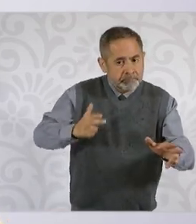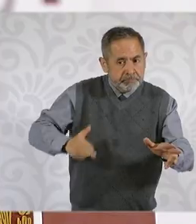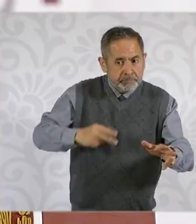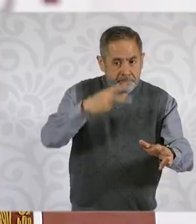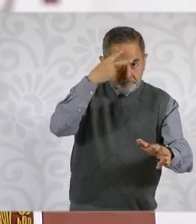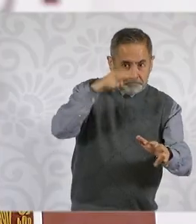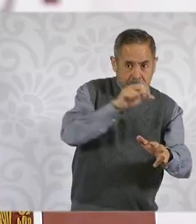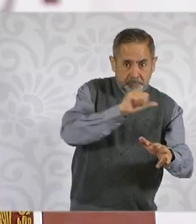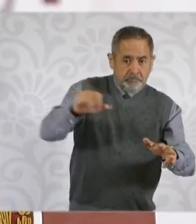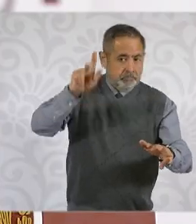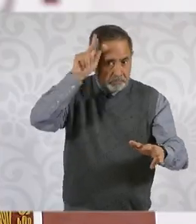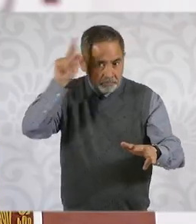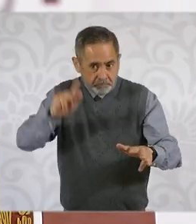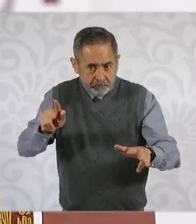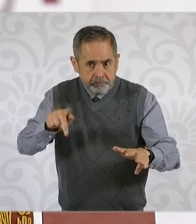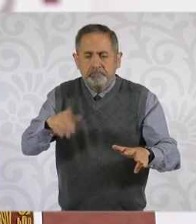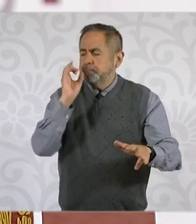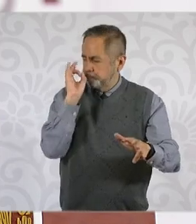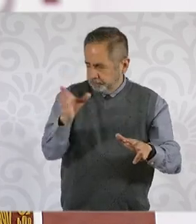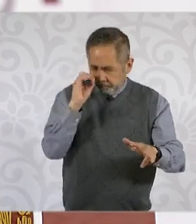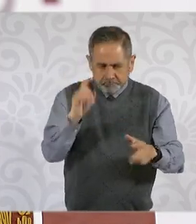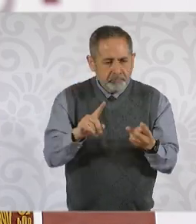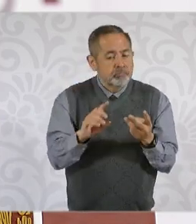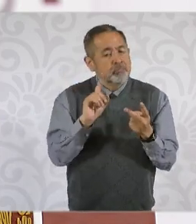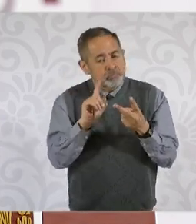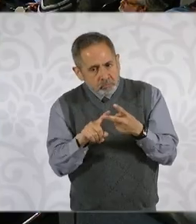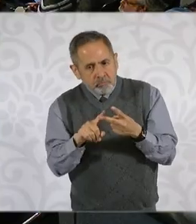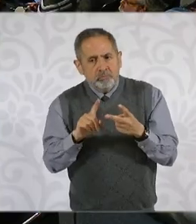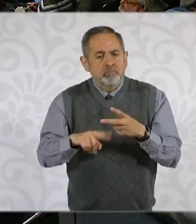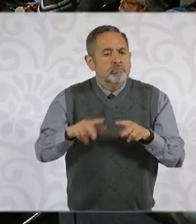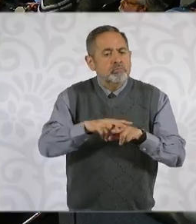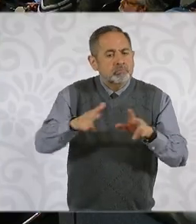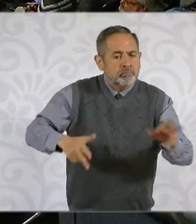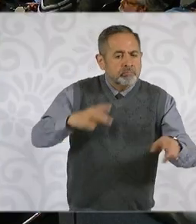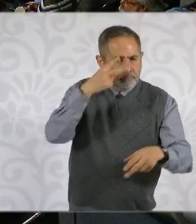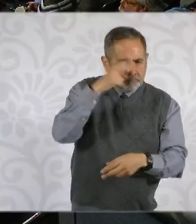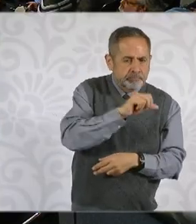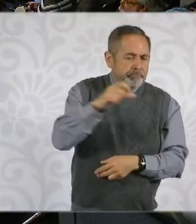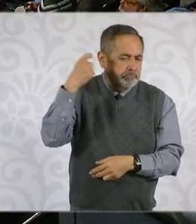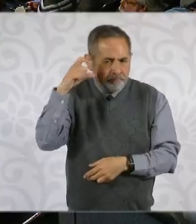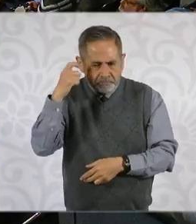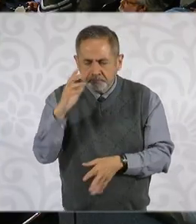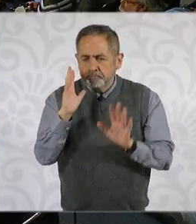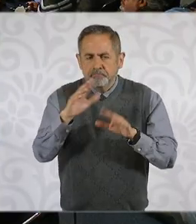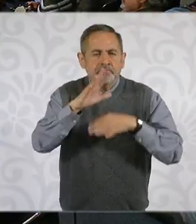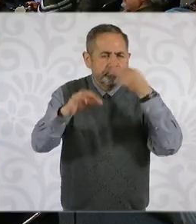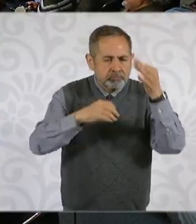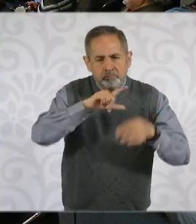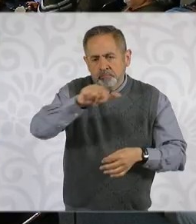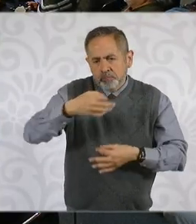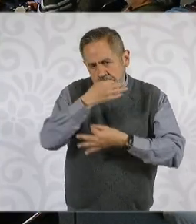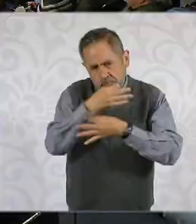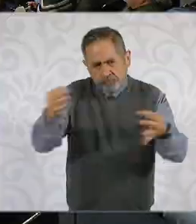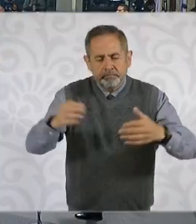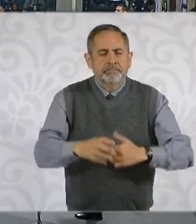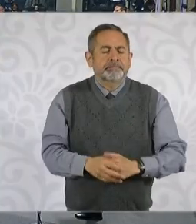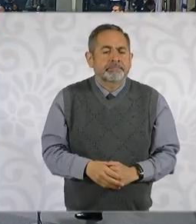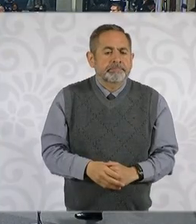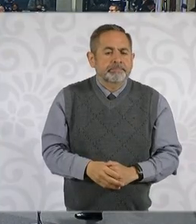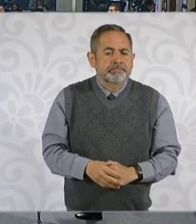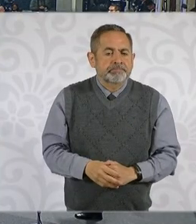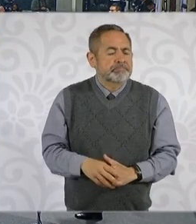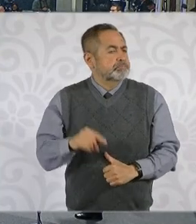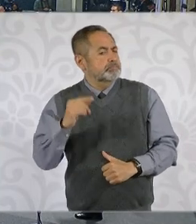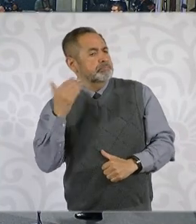avance en el proyecto, o en el caso del Tren México-Querétaro. Y una última cuestión. Hace unos días su gabinete de